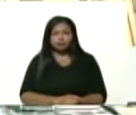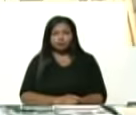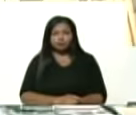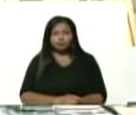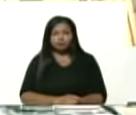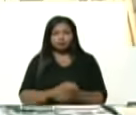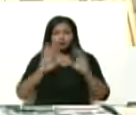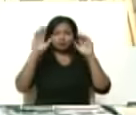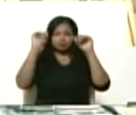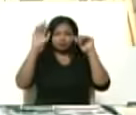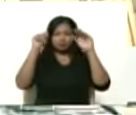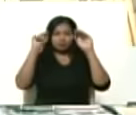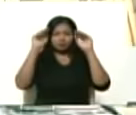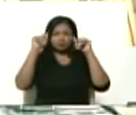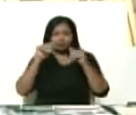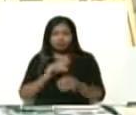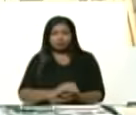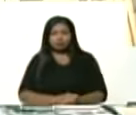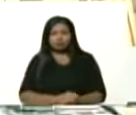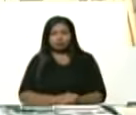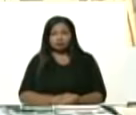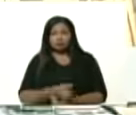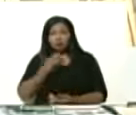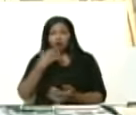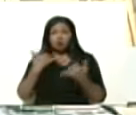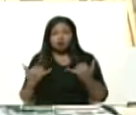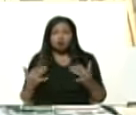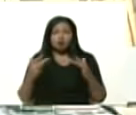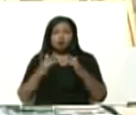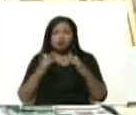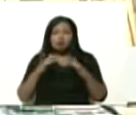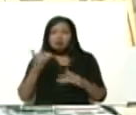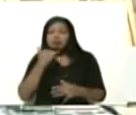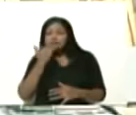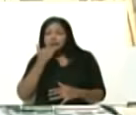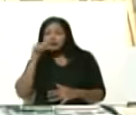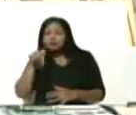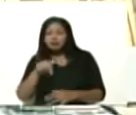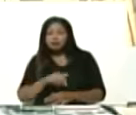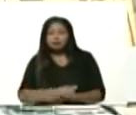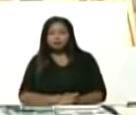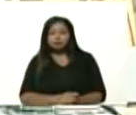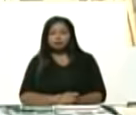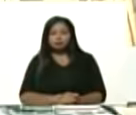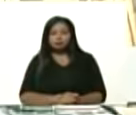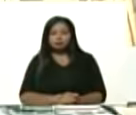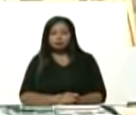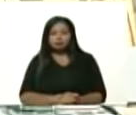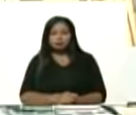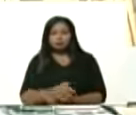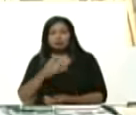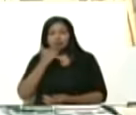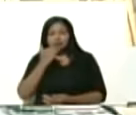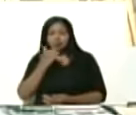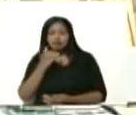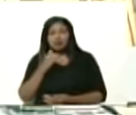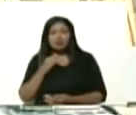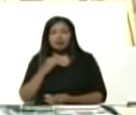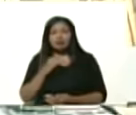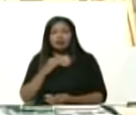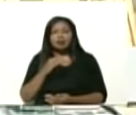Chao, chao. Bueno, ahora nos vamos aquí mismo. Aquí mismo, en San Agustín.